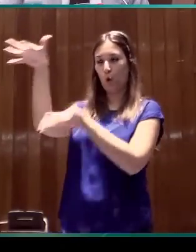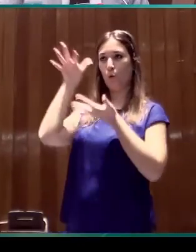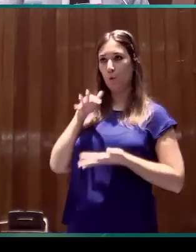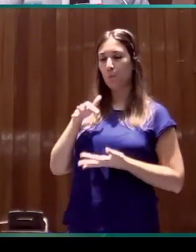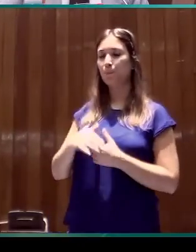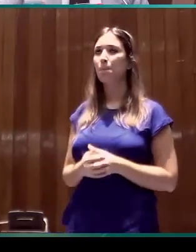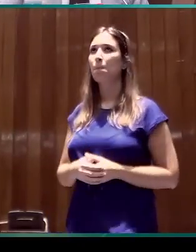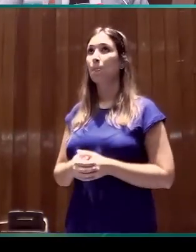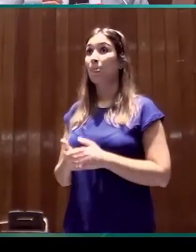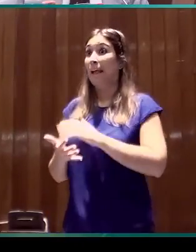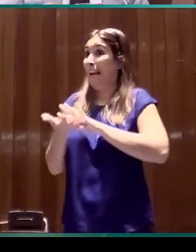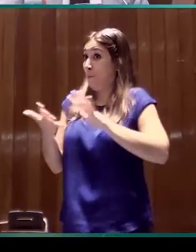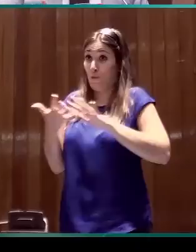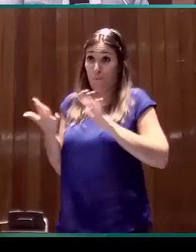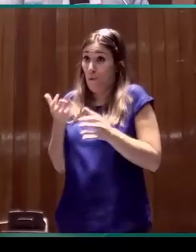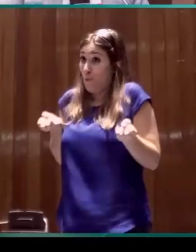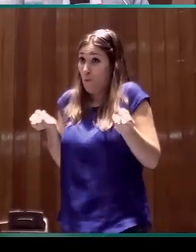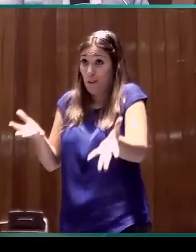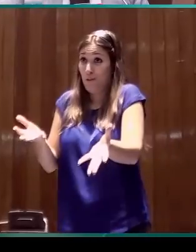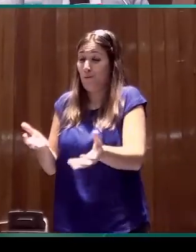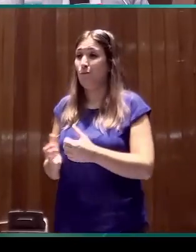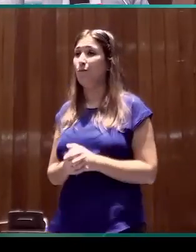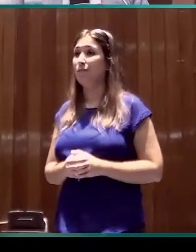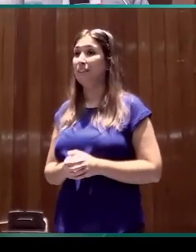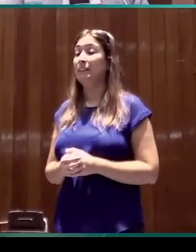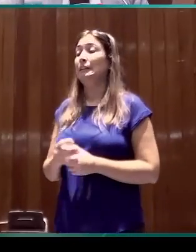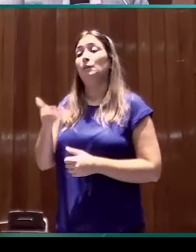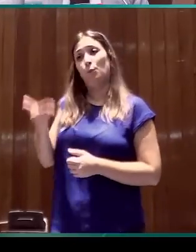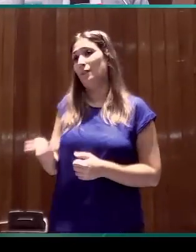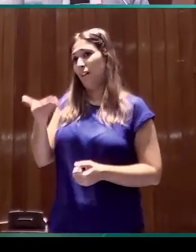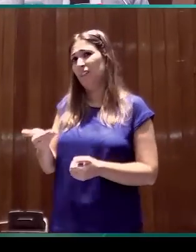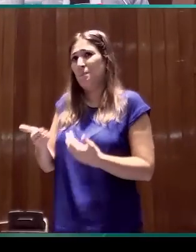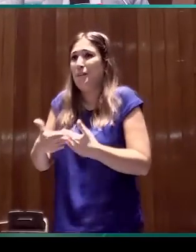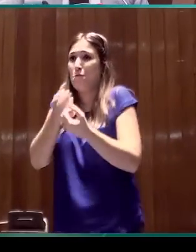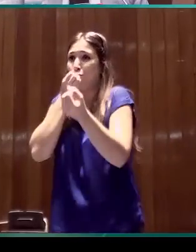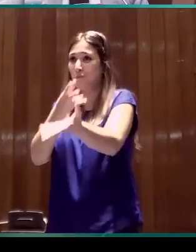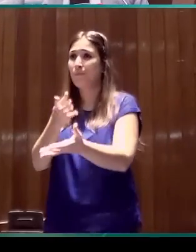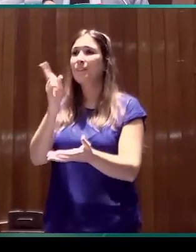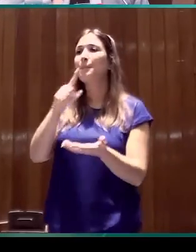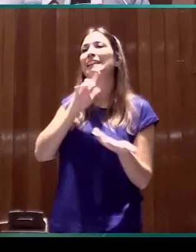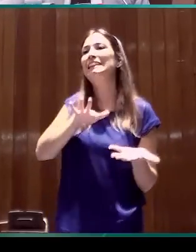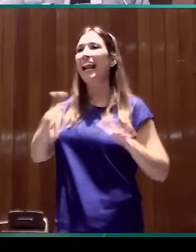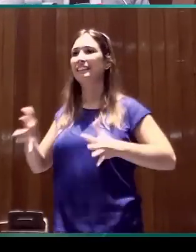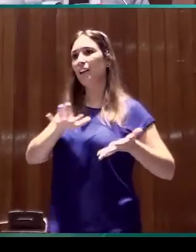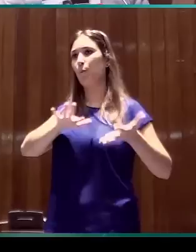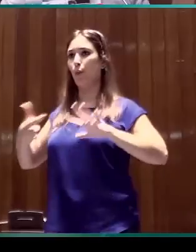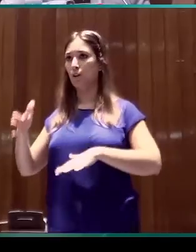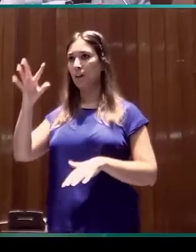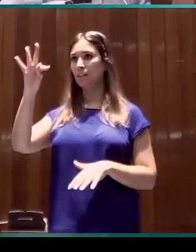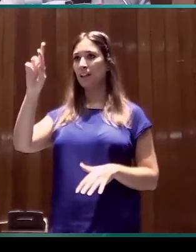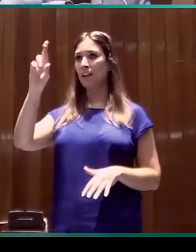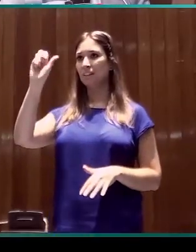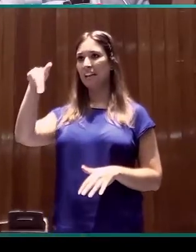Muy rápidamente paso sobre ello, pero creo que también es importante las transcripciones son un apoyo